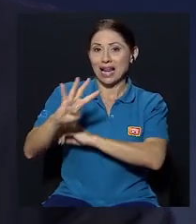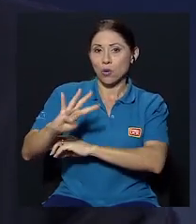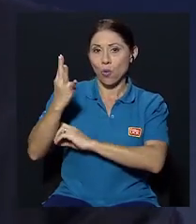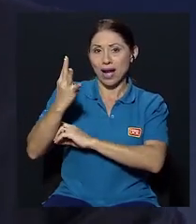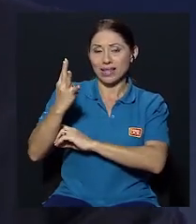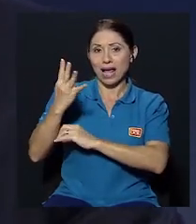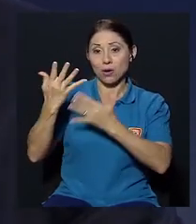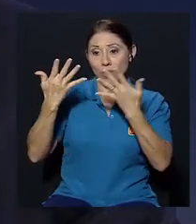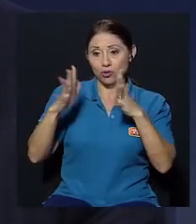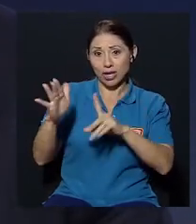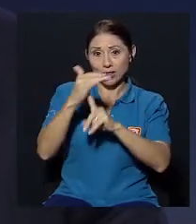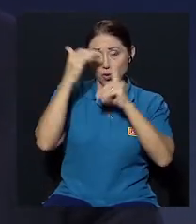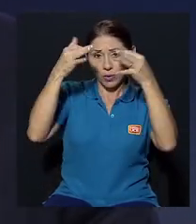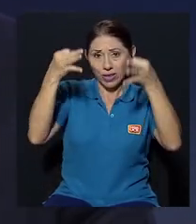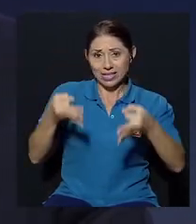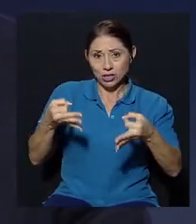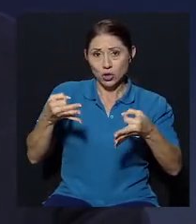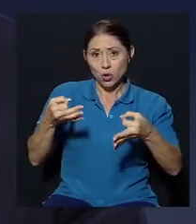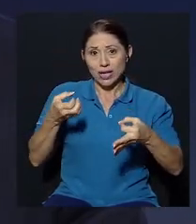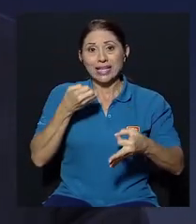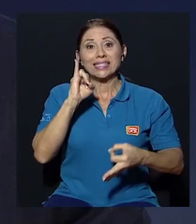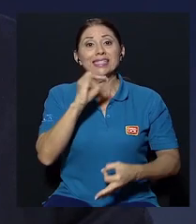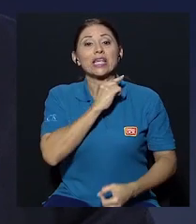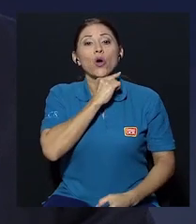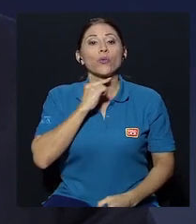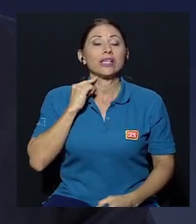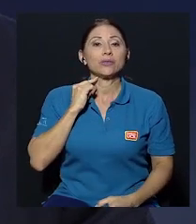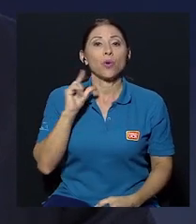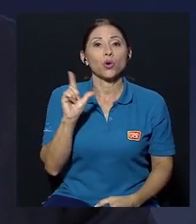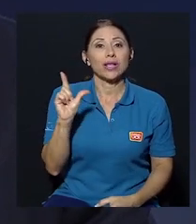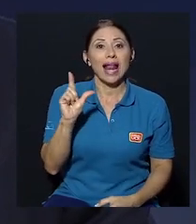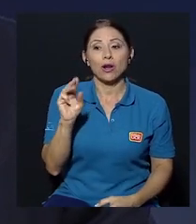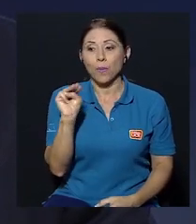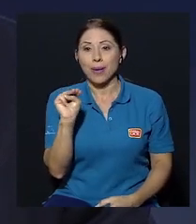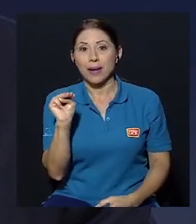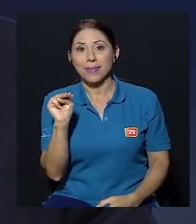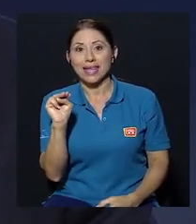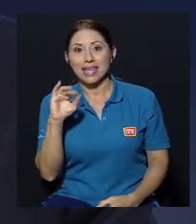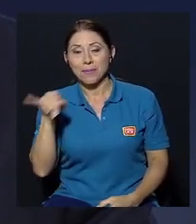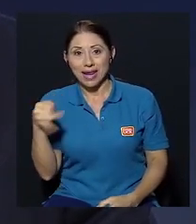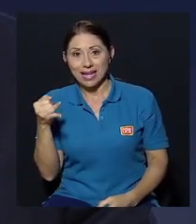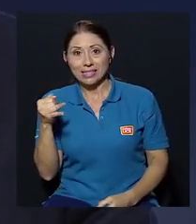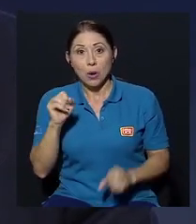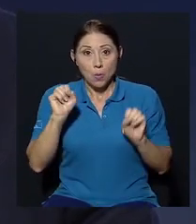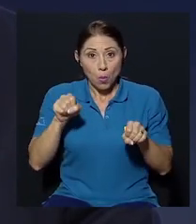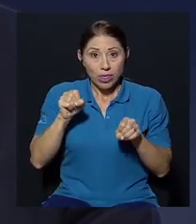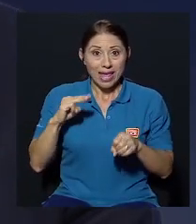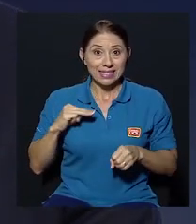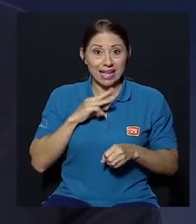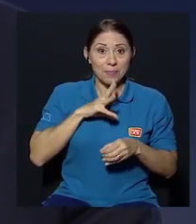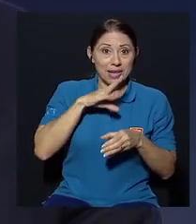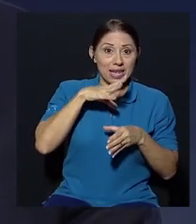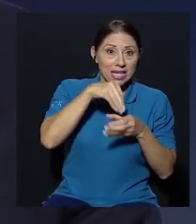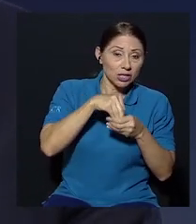pero la sala la sala cuarta cuando toma una decisión sobre si el obispo luterano Melvin Jiménez podía ser ministro o no siendo obispo